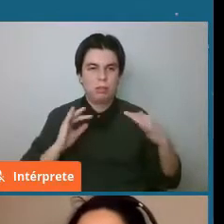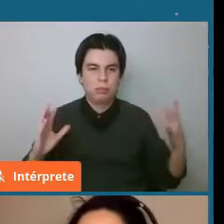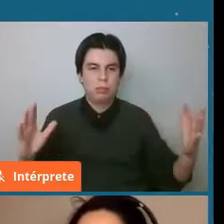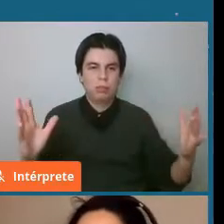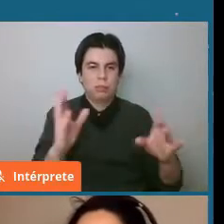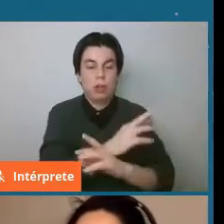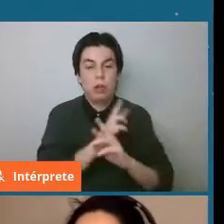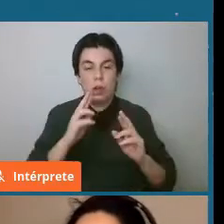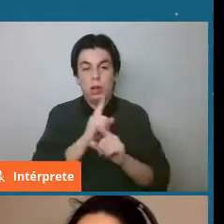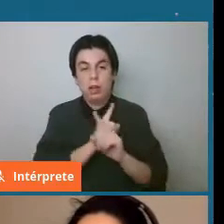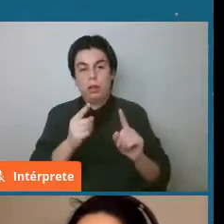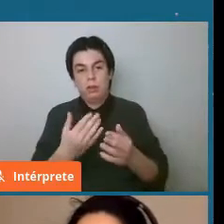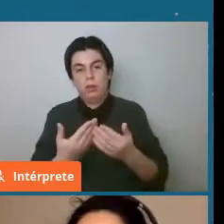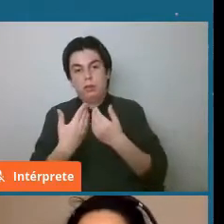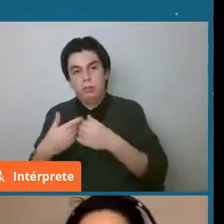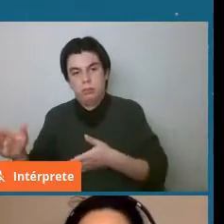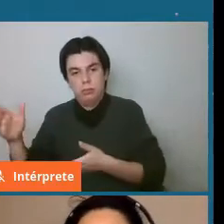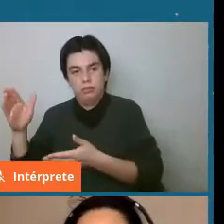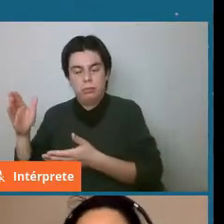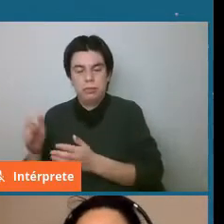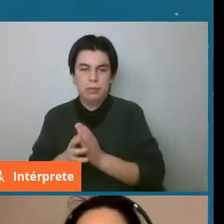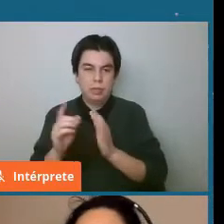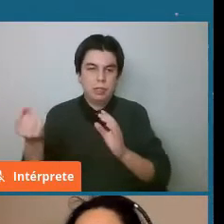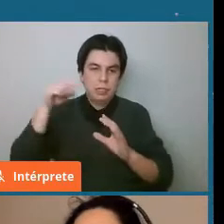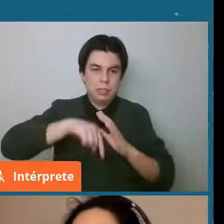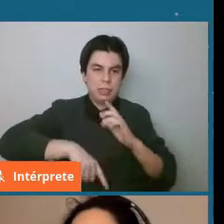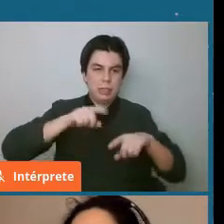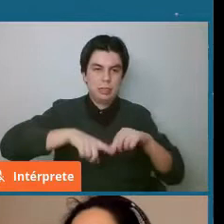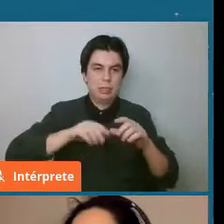que no se desvíe y llegue a la Tierra en ningún momento.